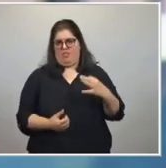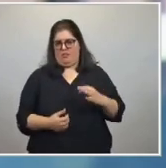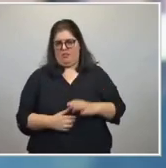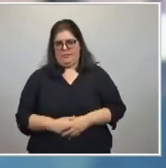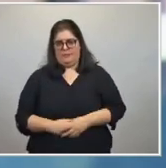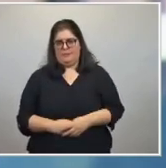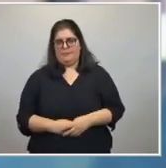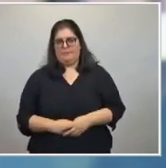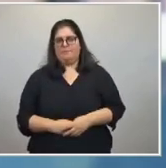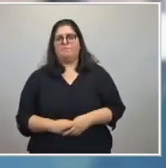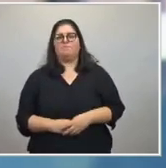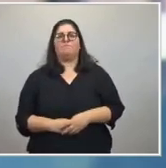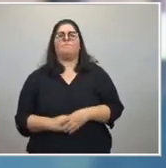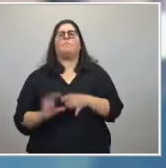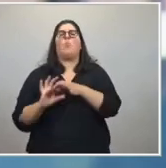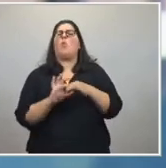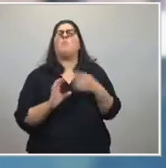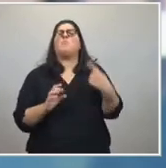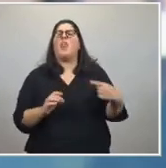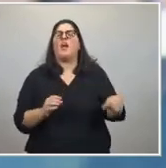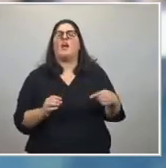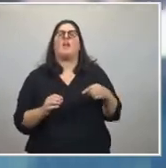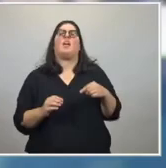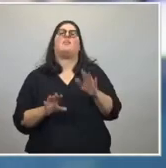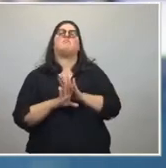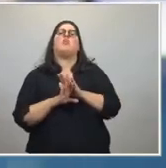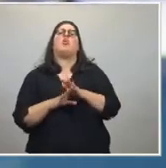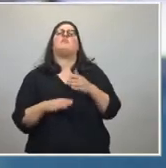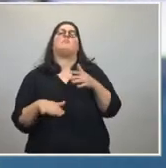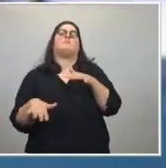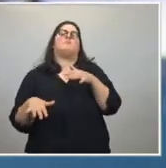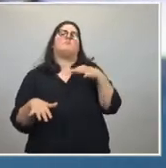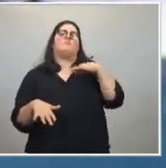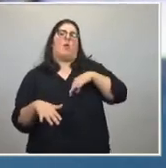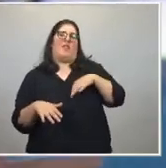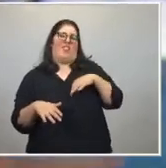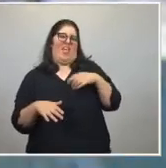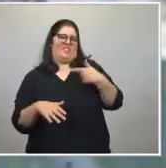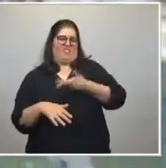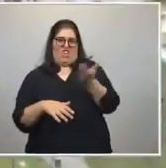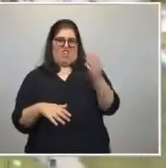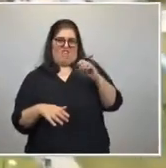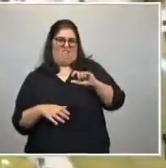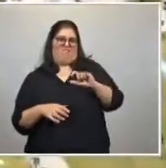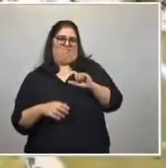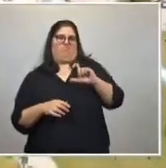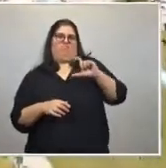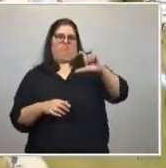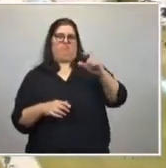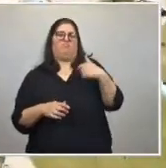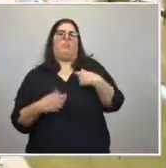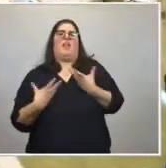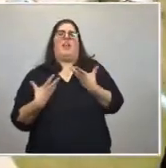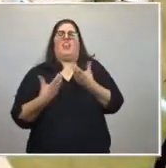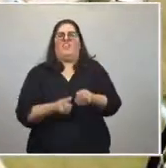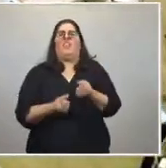para defender la movilidad social ascendente, para defender nuestros valores como sociedad.